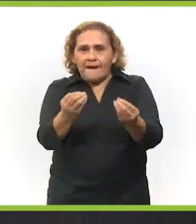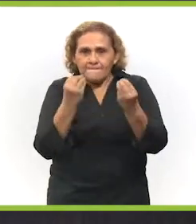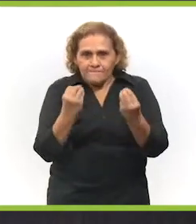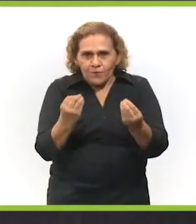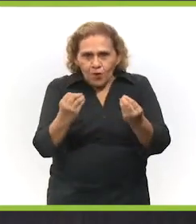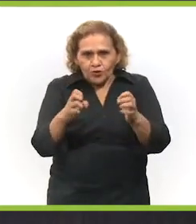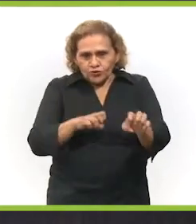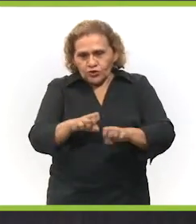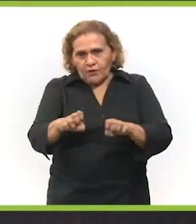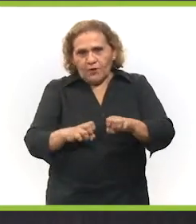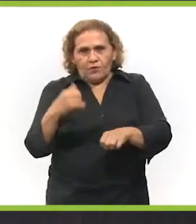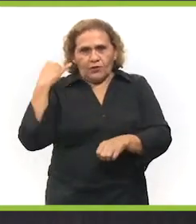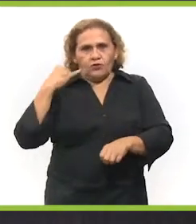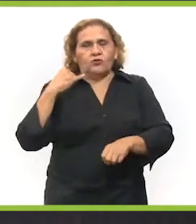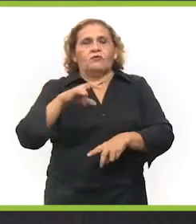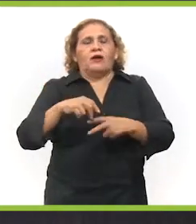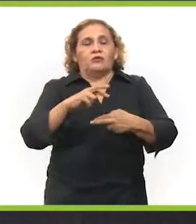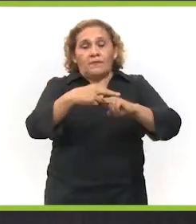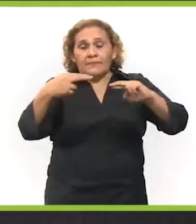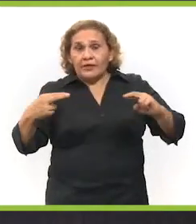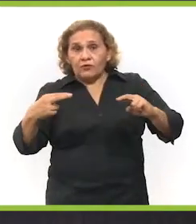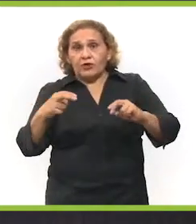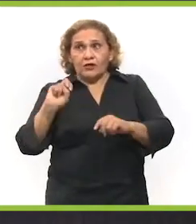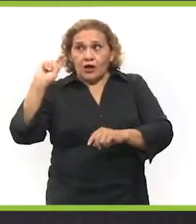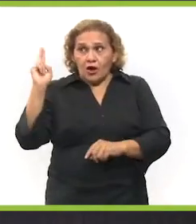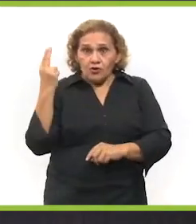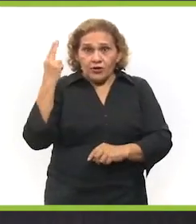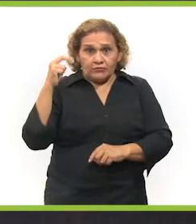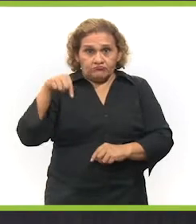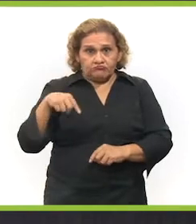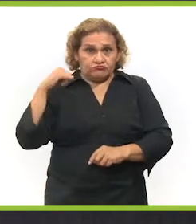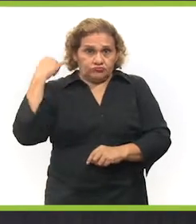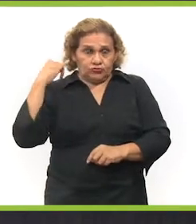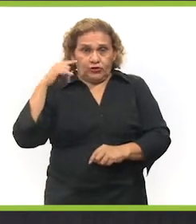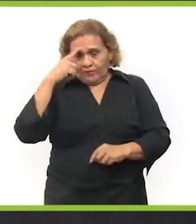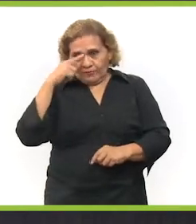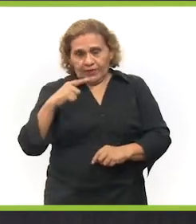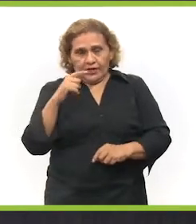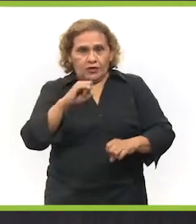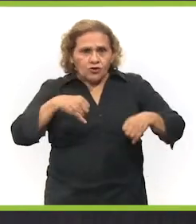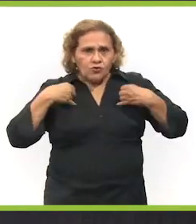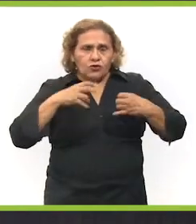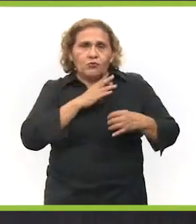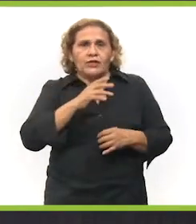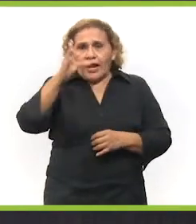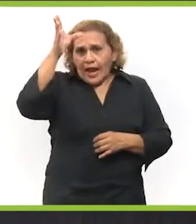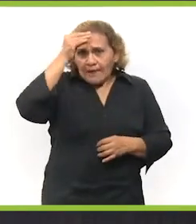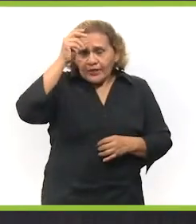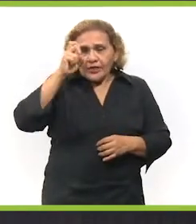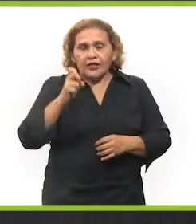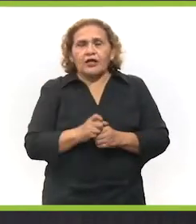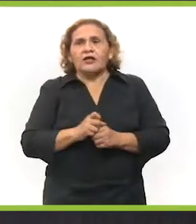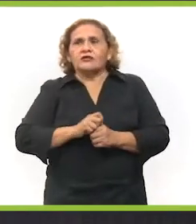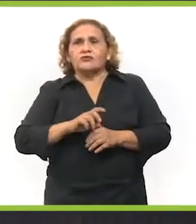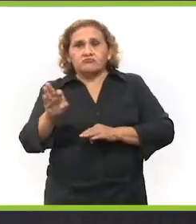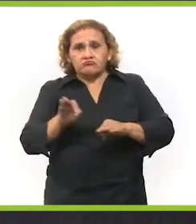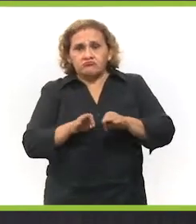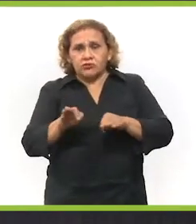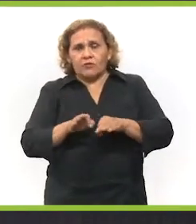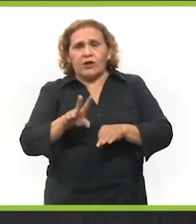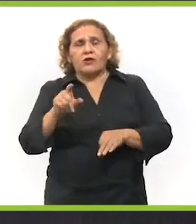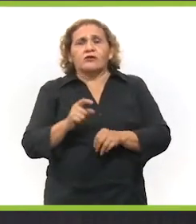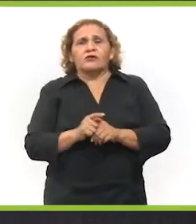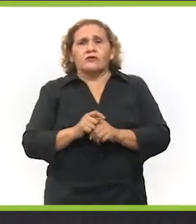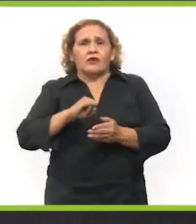importante es que esto va a generar muchos empleos para los yucatecos. Y a vincular a las universidades en Yucatán para que los jóvenes puedan aprender